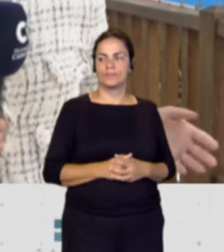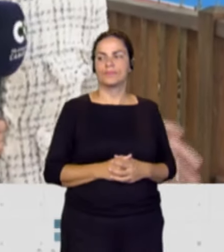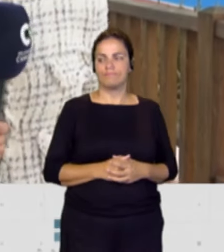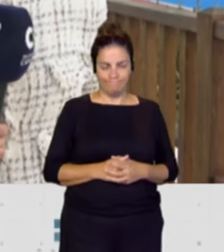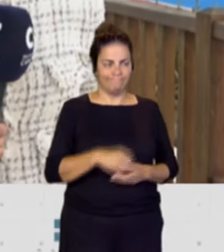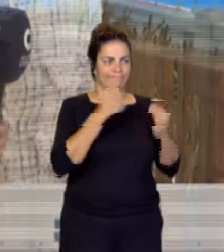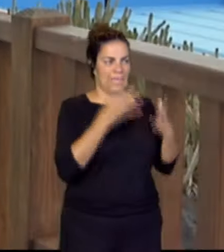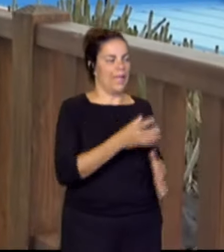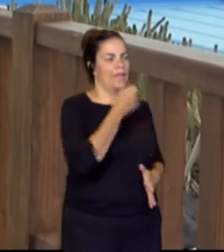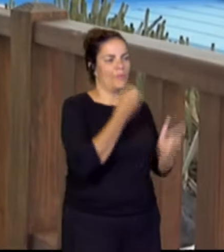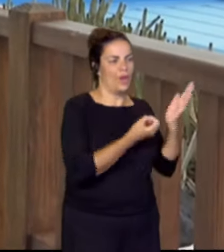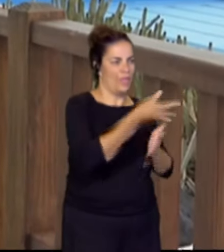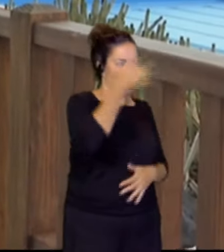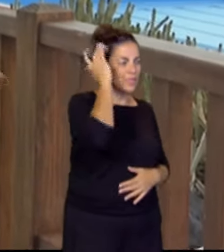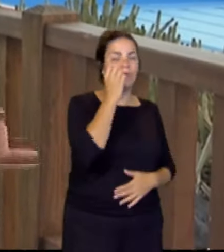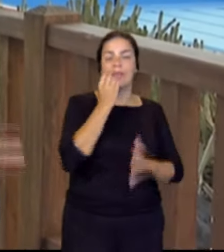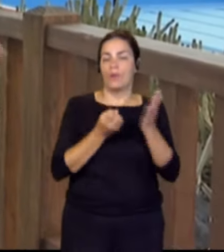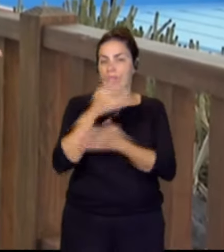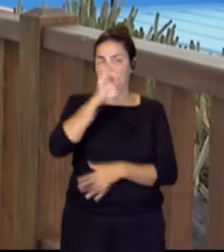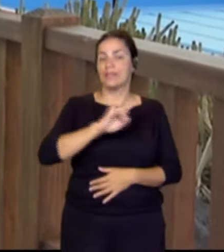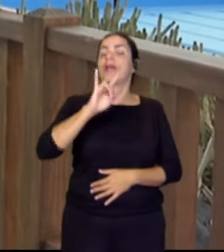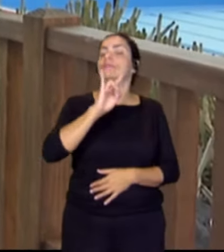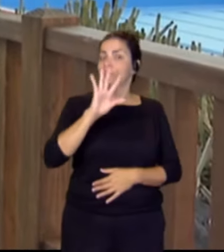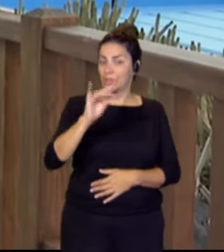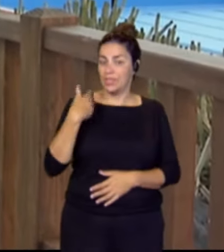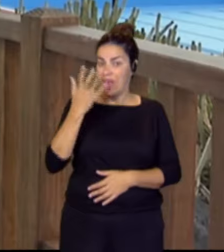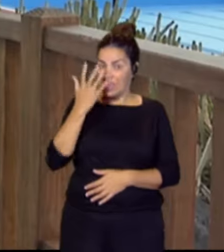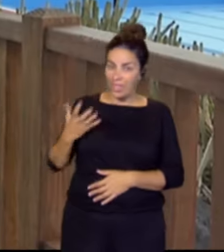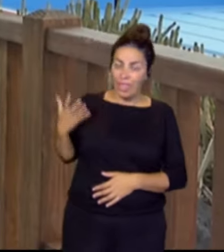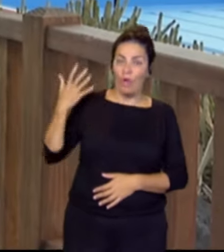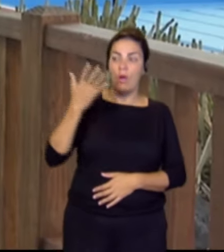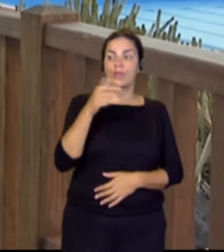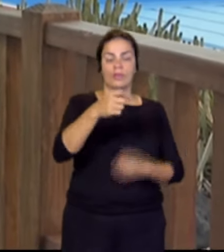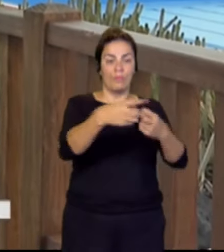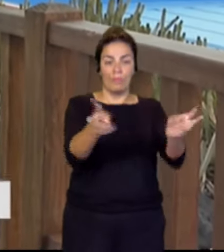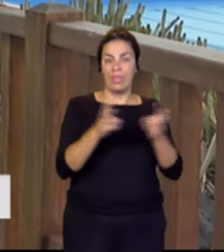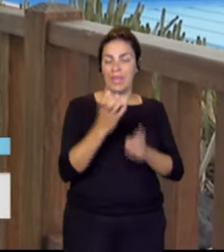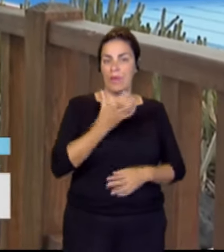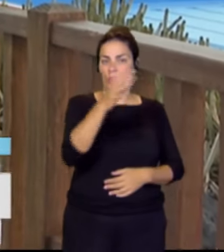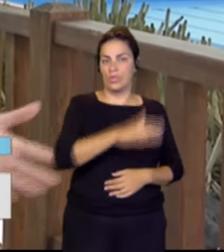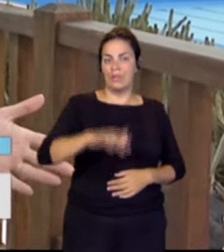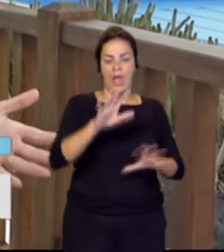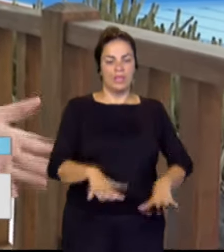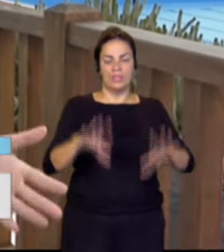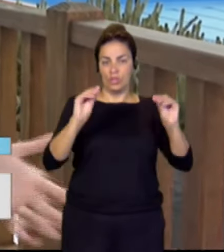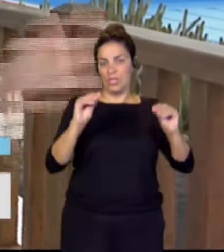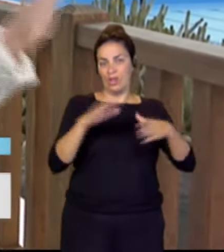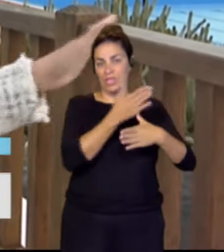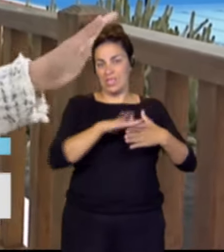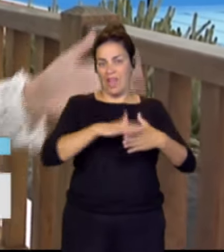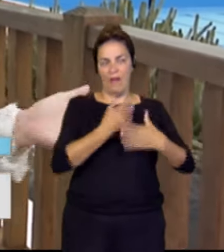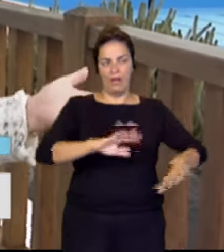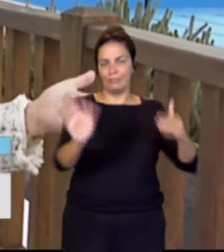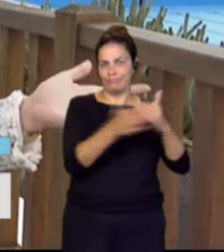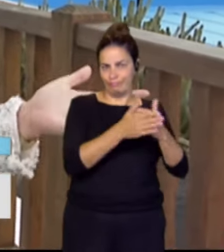¿Qué tal? Buenos días, Estivalis. Buenos días, Canarias. sí, cinco años lleva ya esta piscina municipal de Los Hilos, Isla Baja de Tenerife.